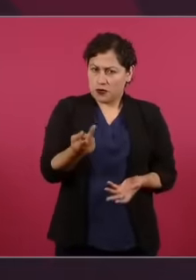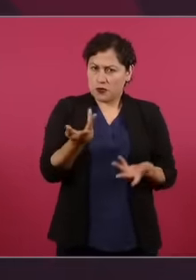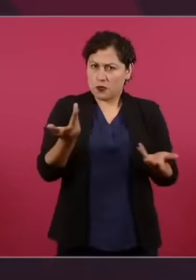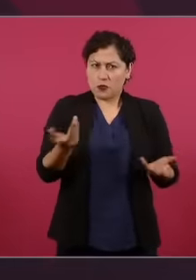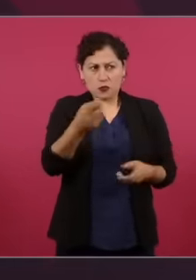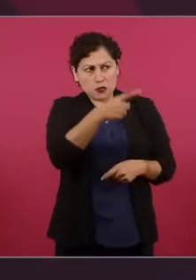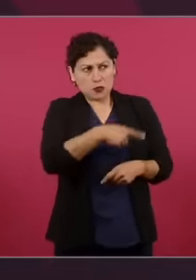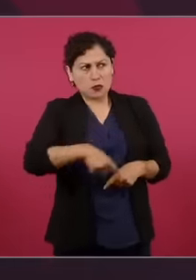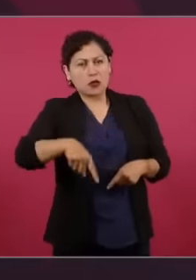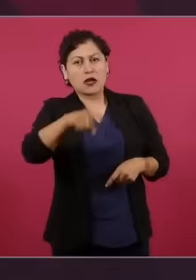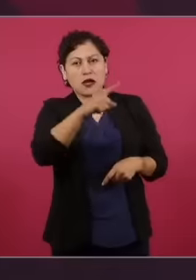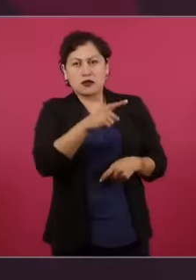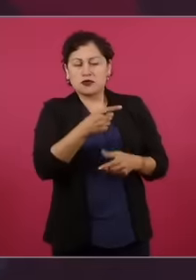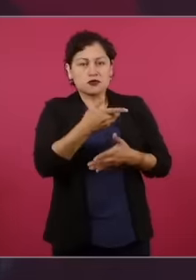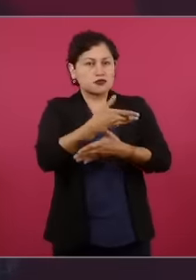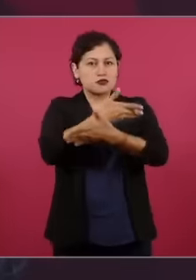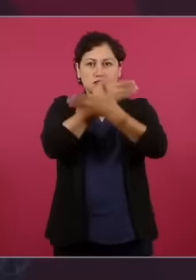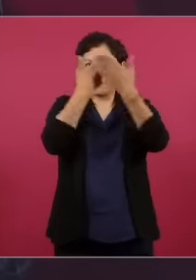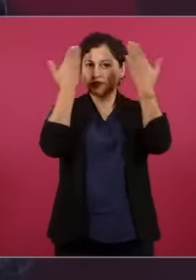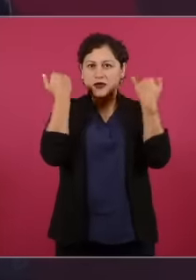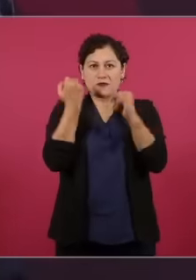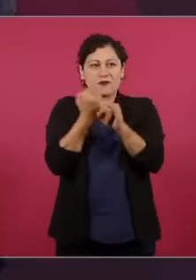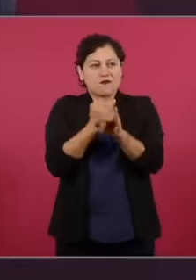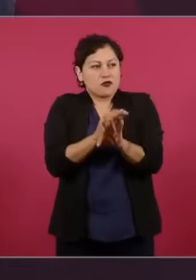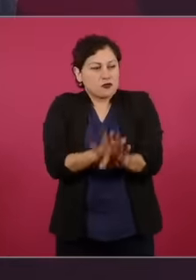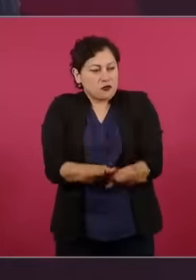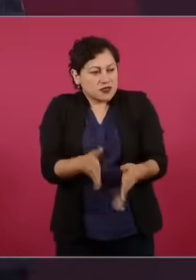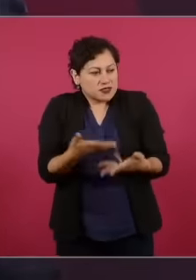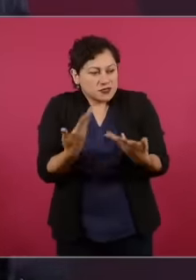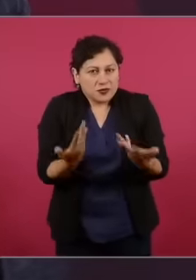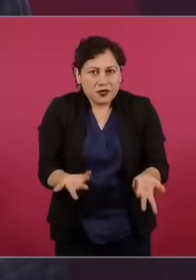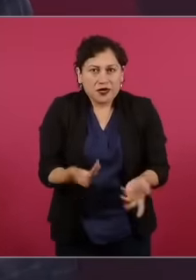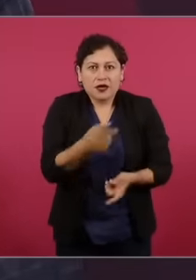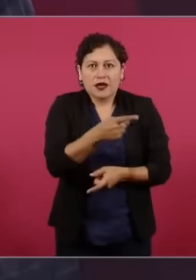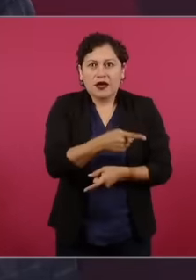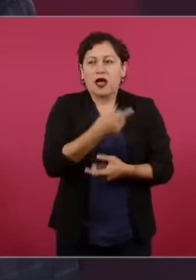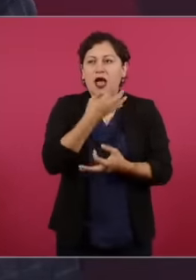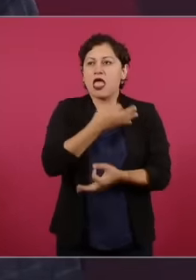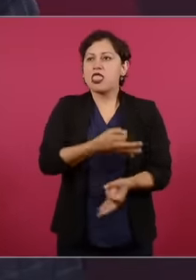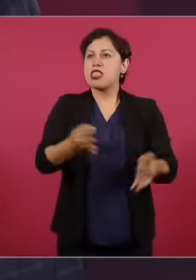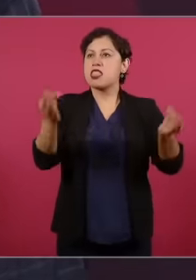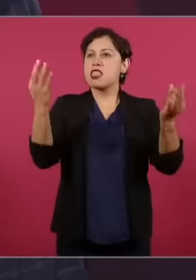información? Incluso alguien dijo que tenían